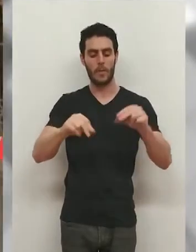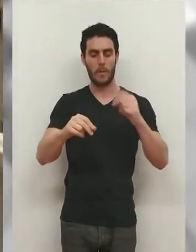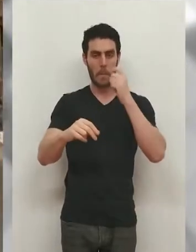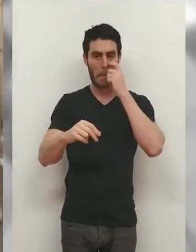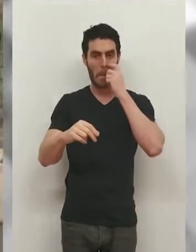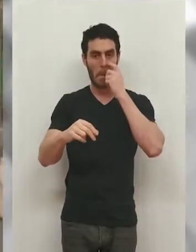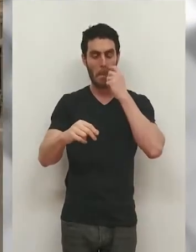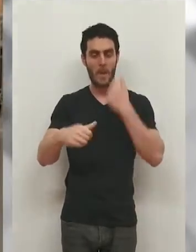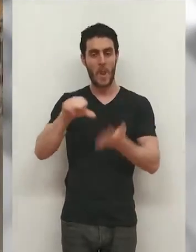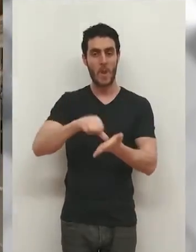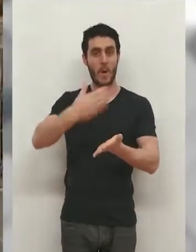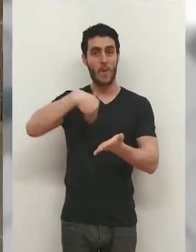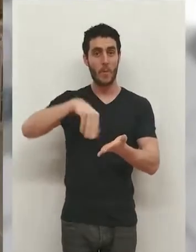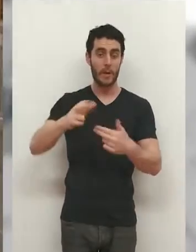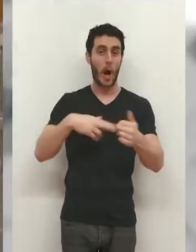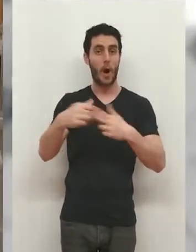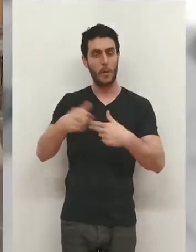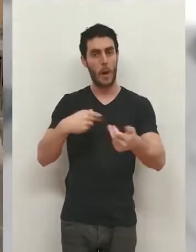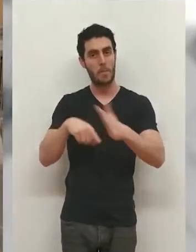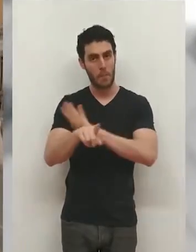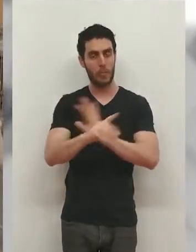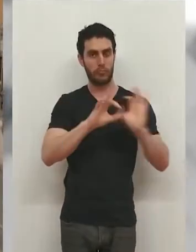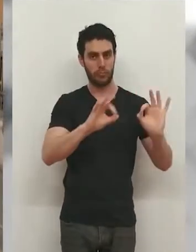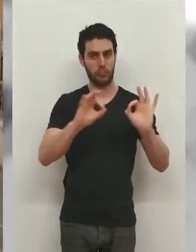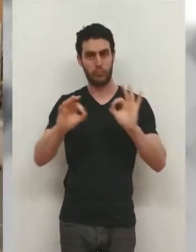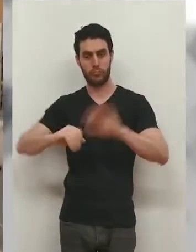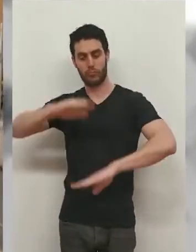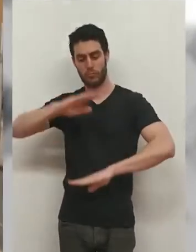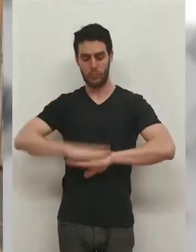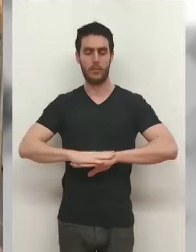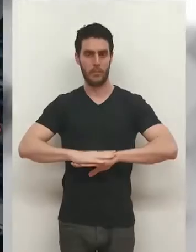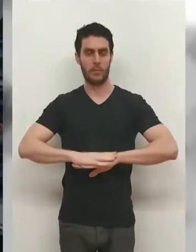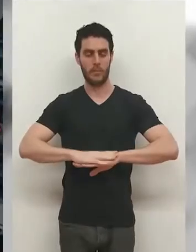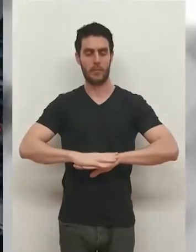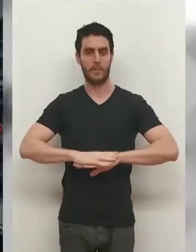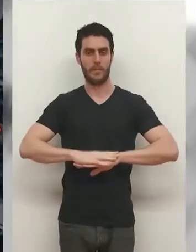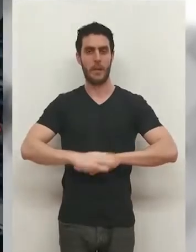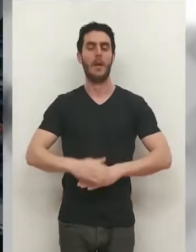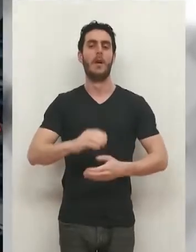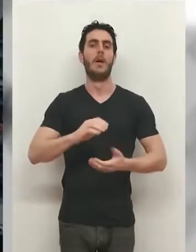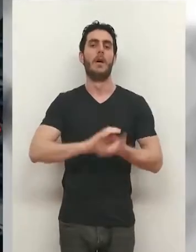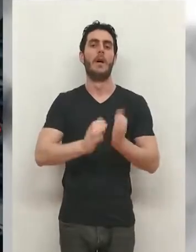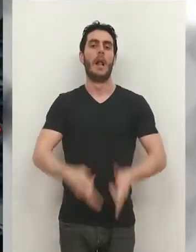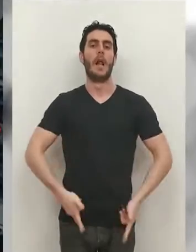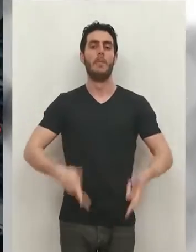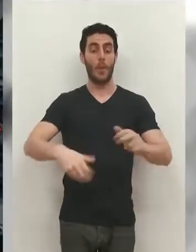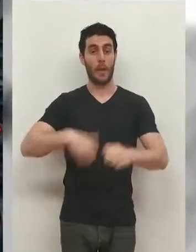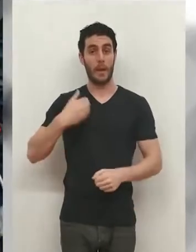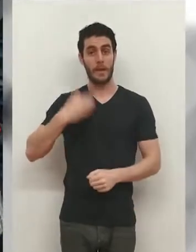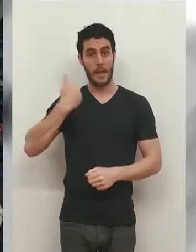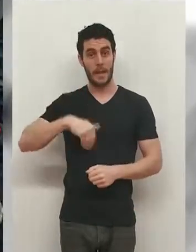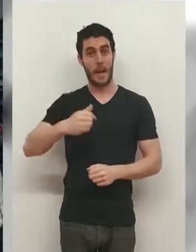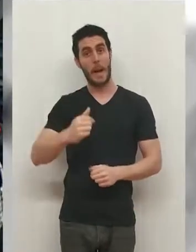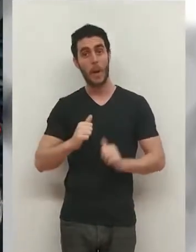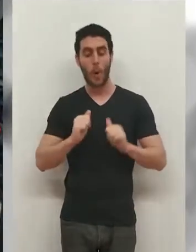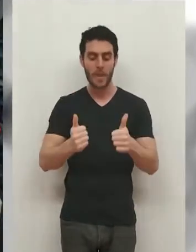Las obras en el resto de la ciudad van avanzando según la planificación que estaba establecida. En República Argentina ya